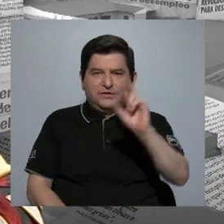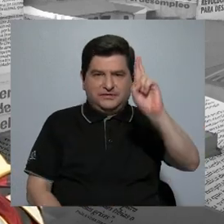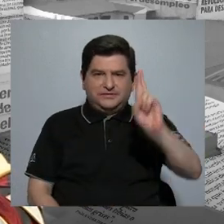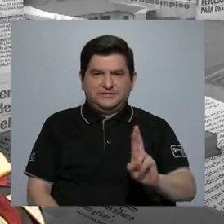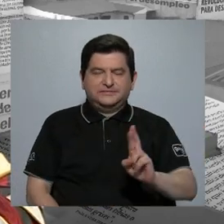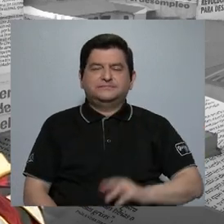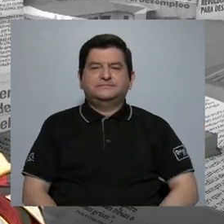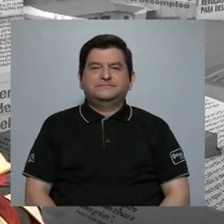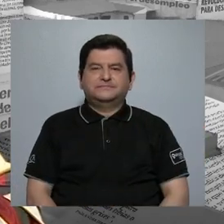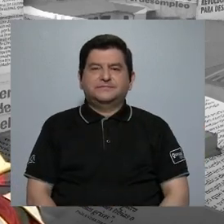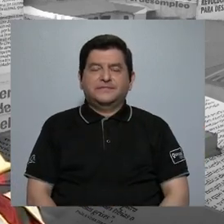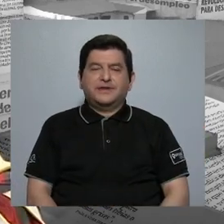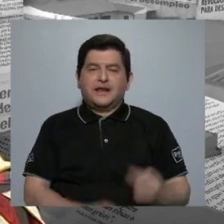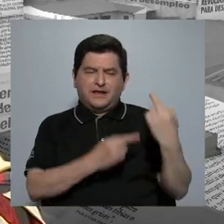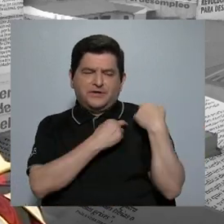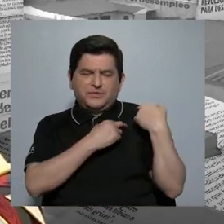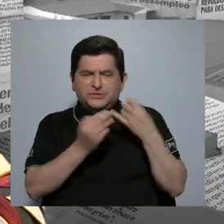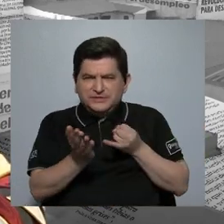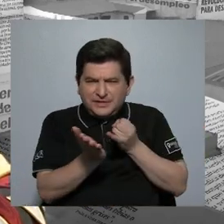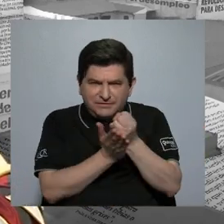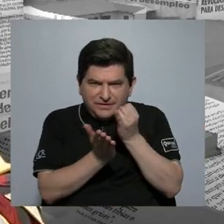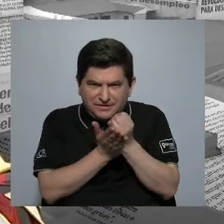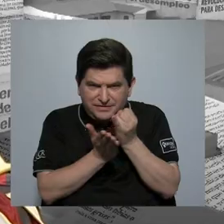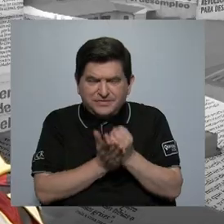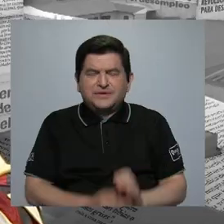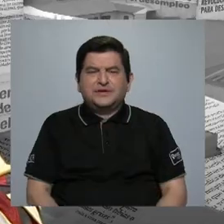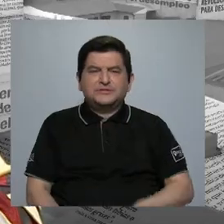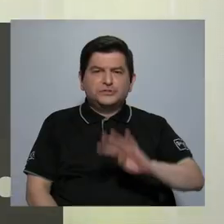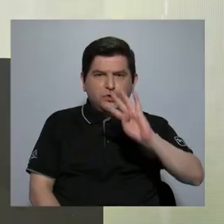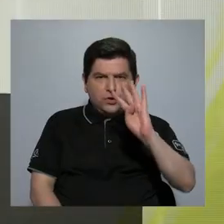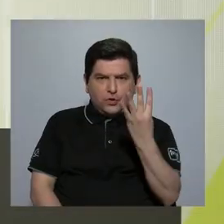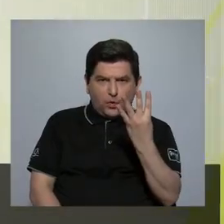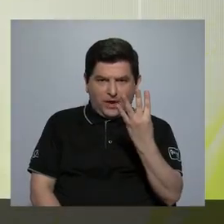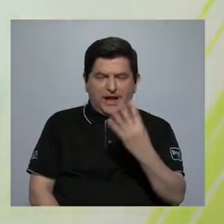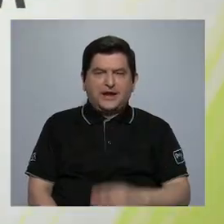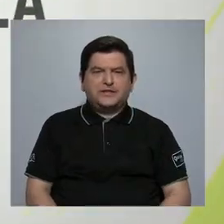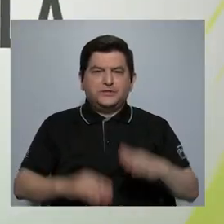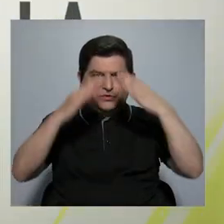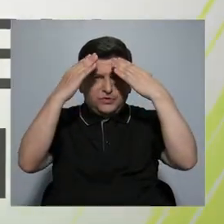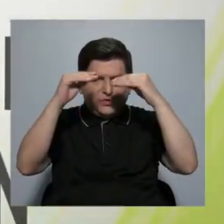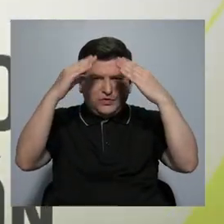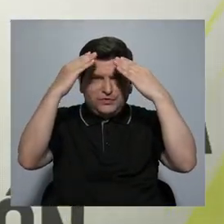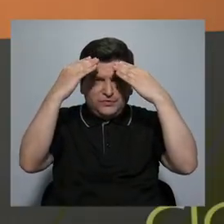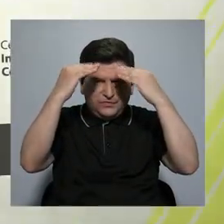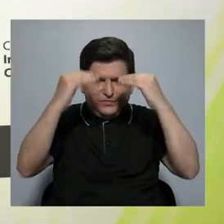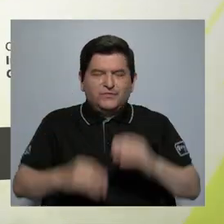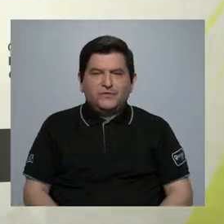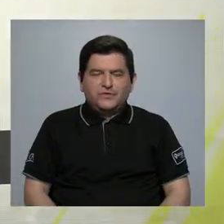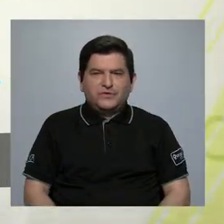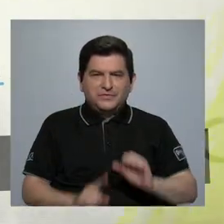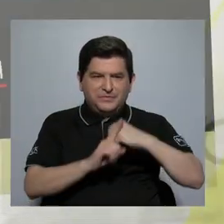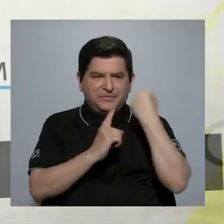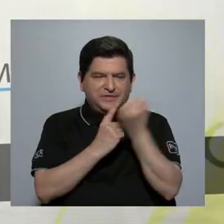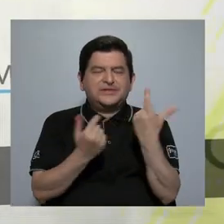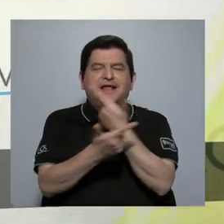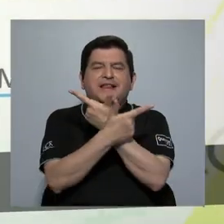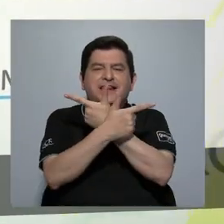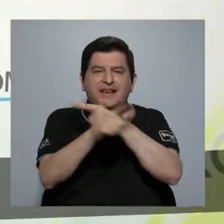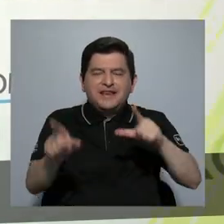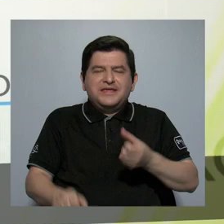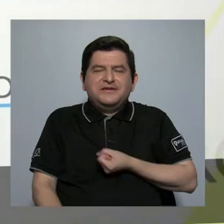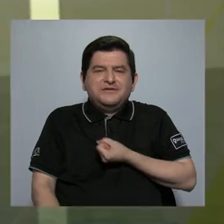Costa Rica. La encargada de hacer un estudio del cuarto informe del Estado de la